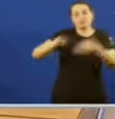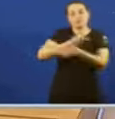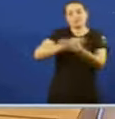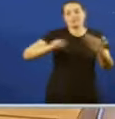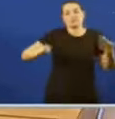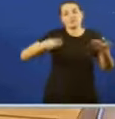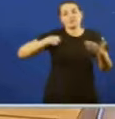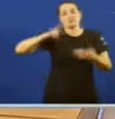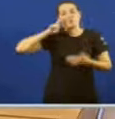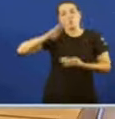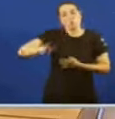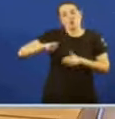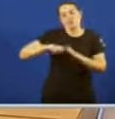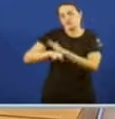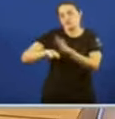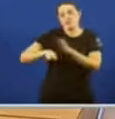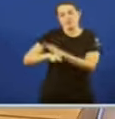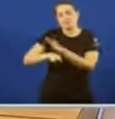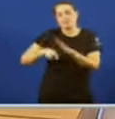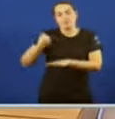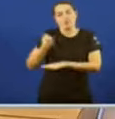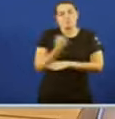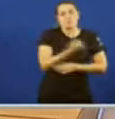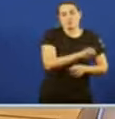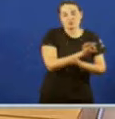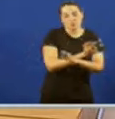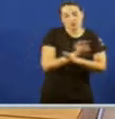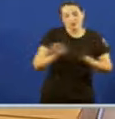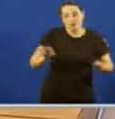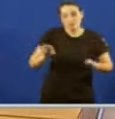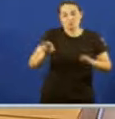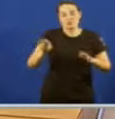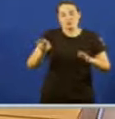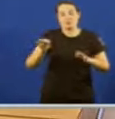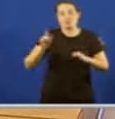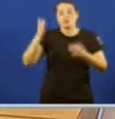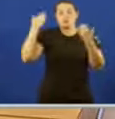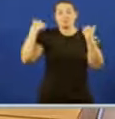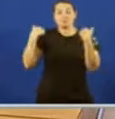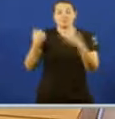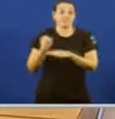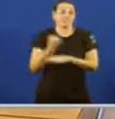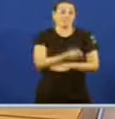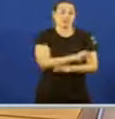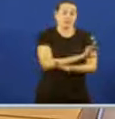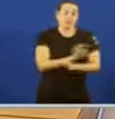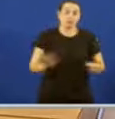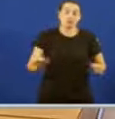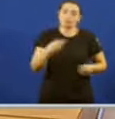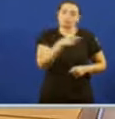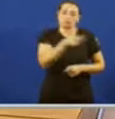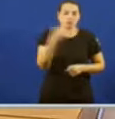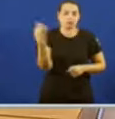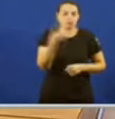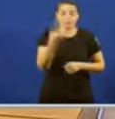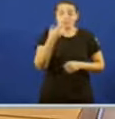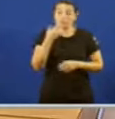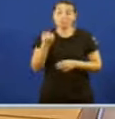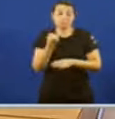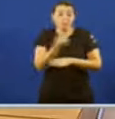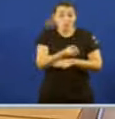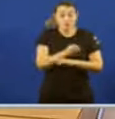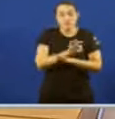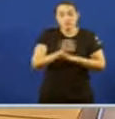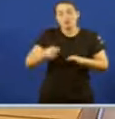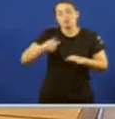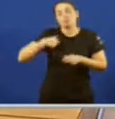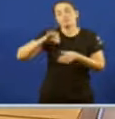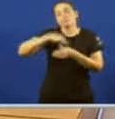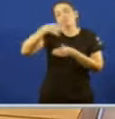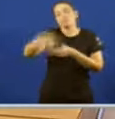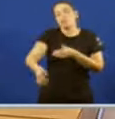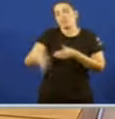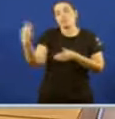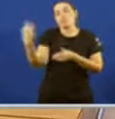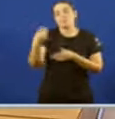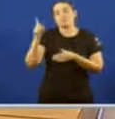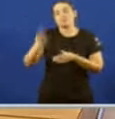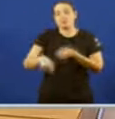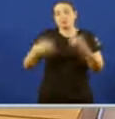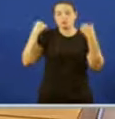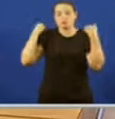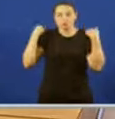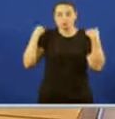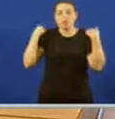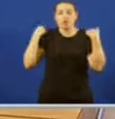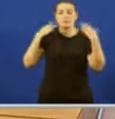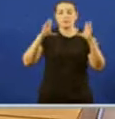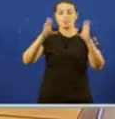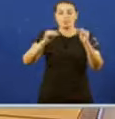a todos os recursos Respalda, entendemos que non Si non o respalda, cese inmediatamente Tanto os responsables dos servicios de extinción de incendios Como dos